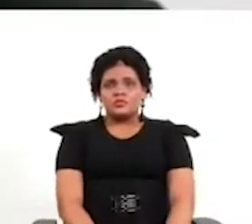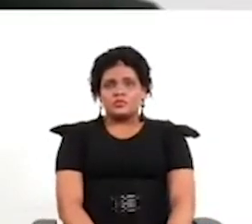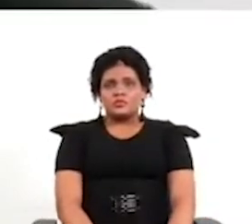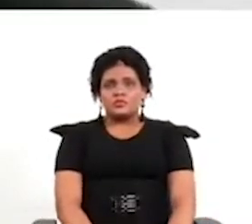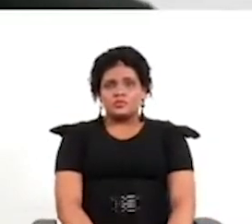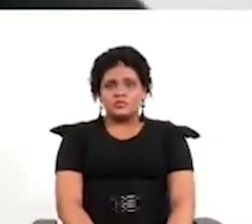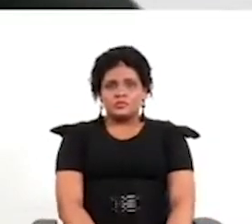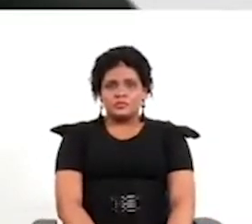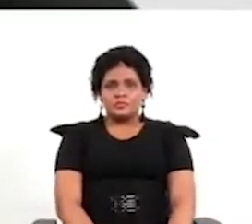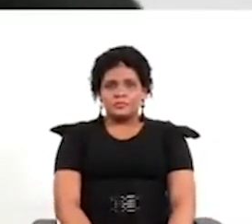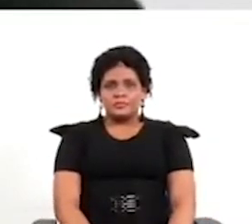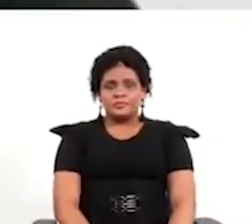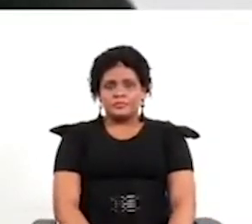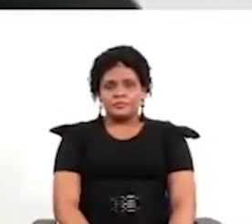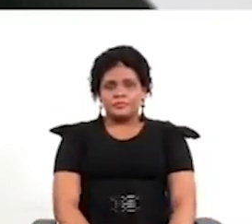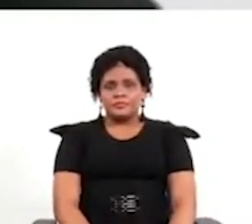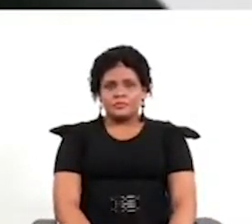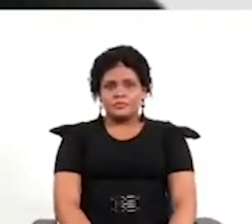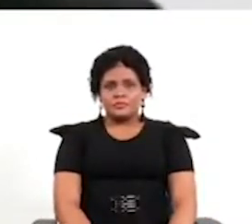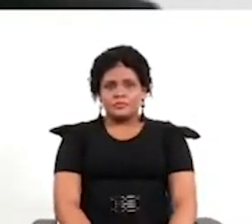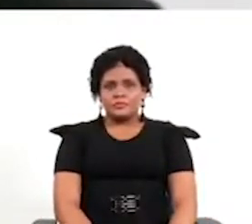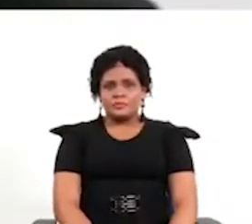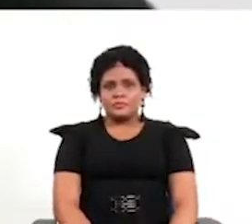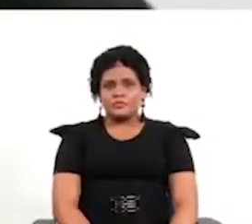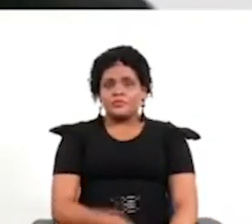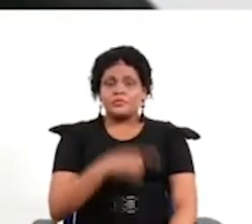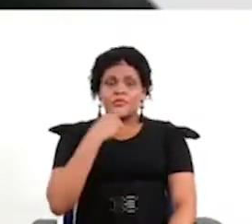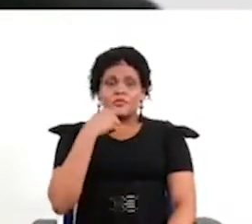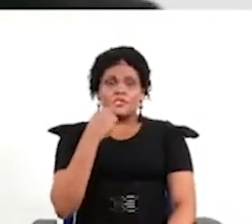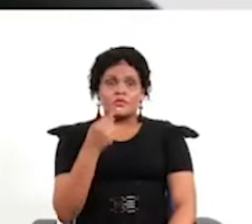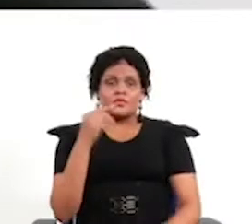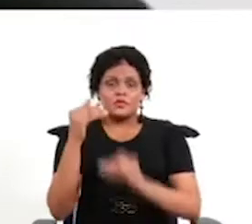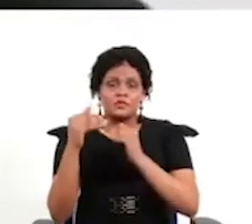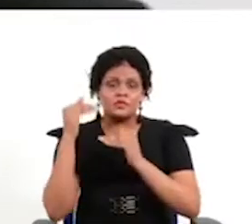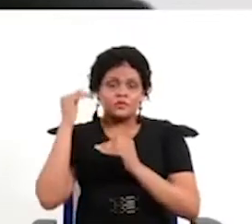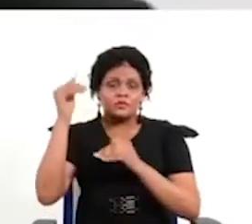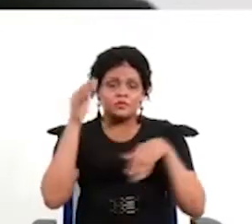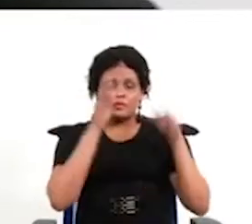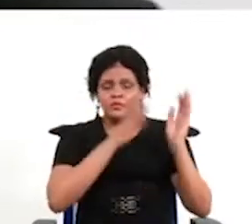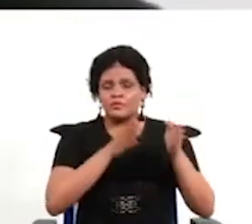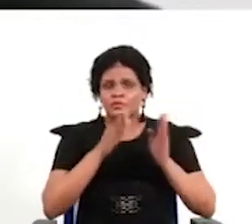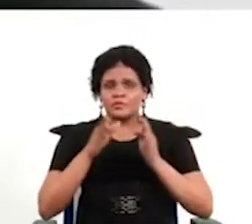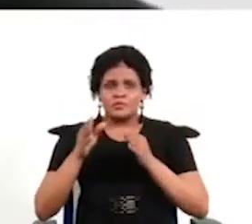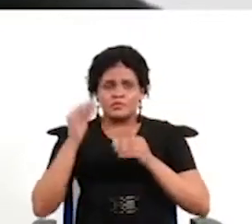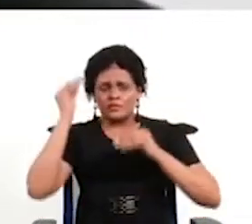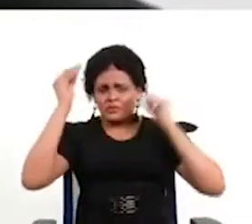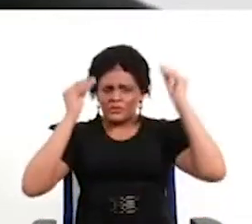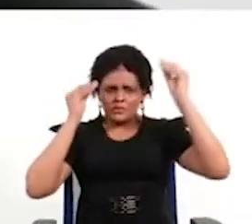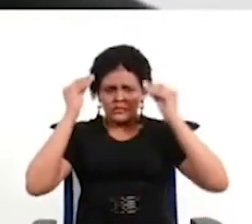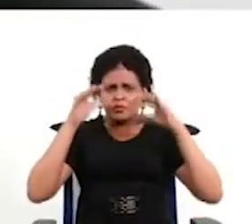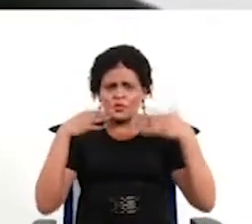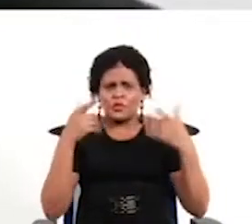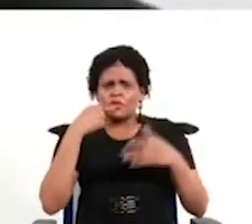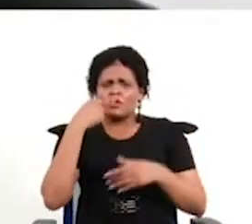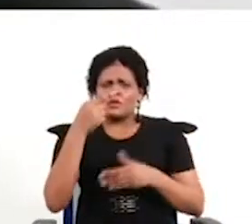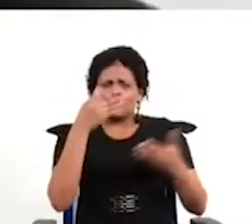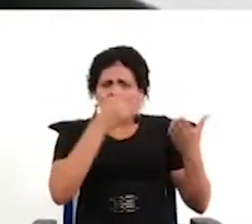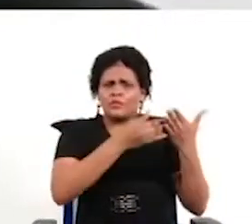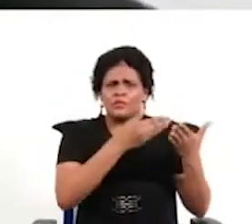en la etapa del análisis de estos procedimientos que usted propone habla